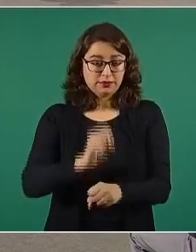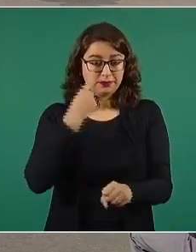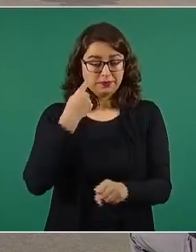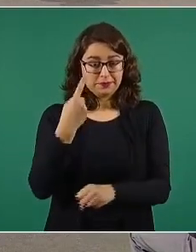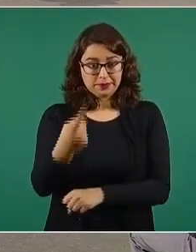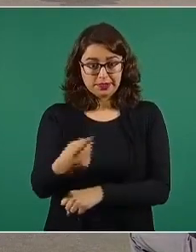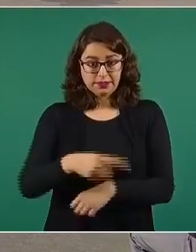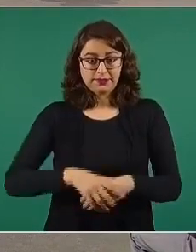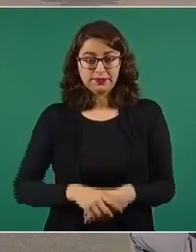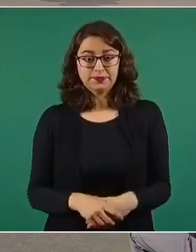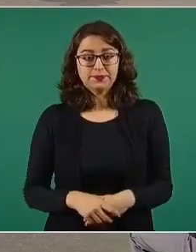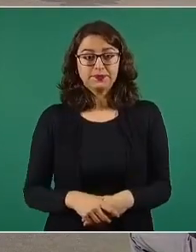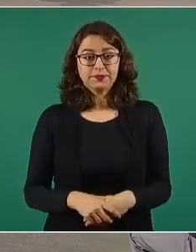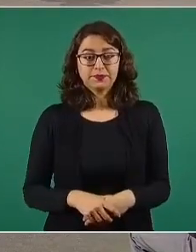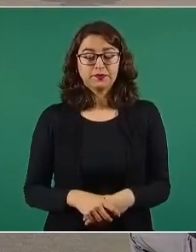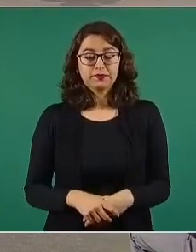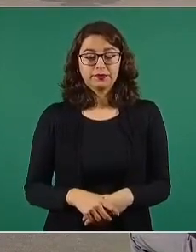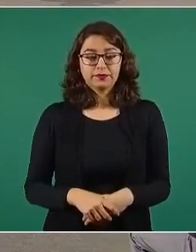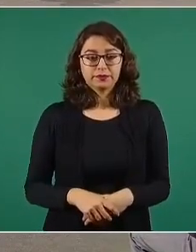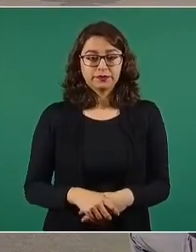Miren, un día